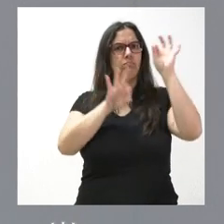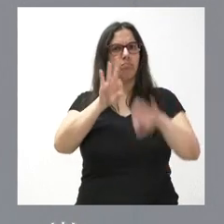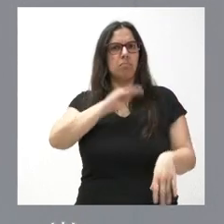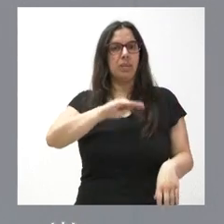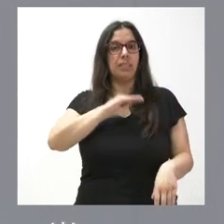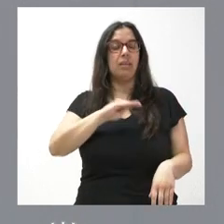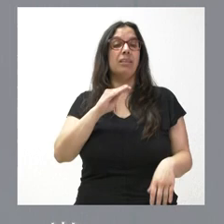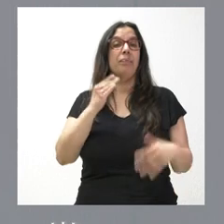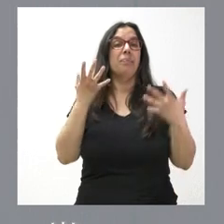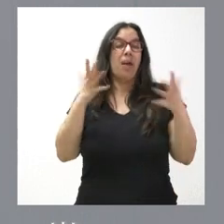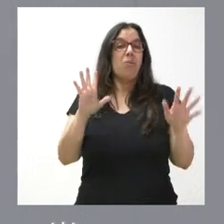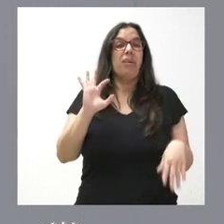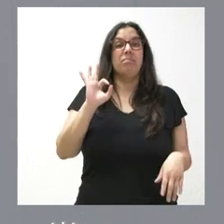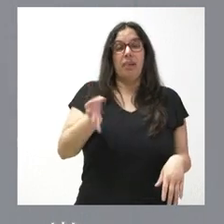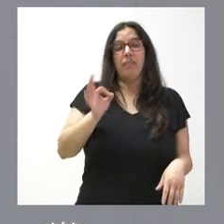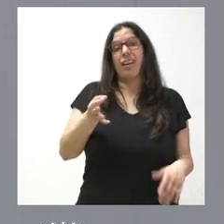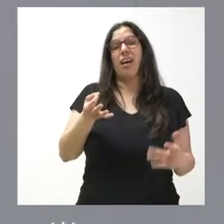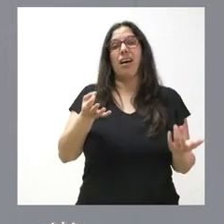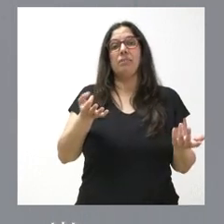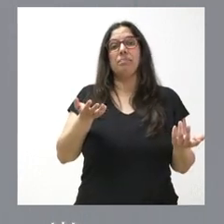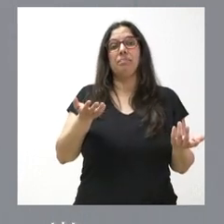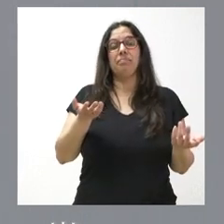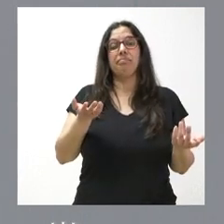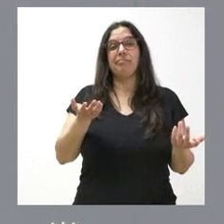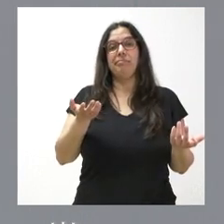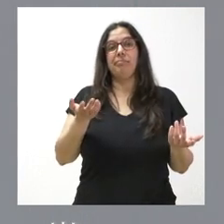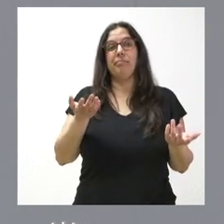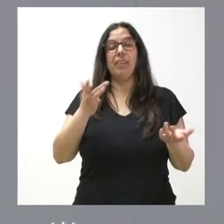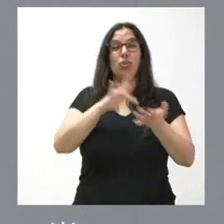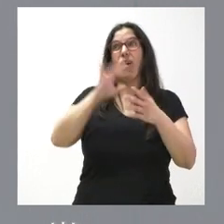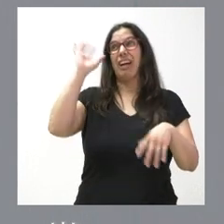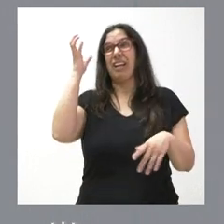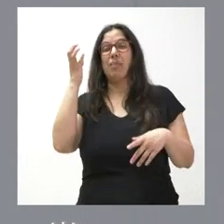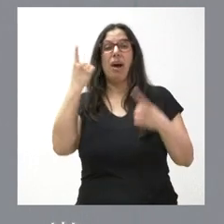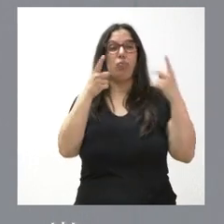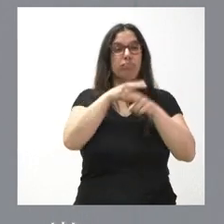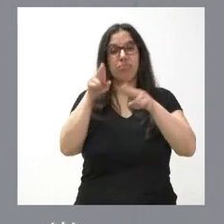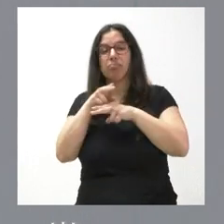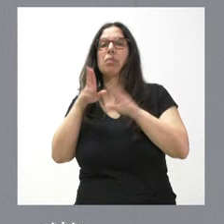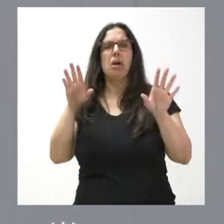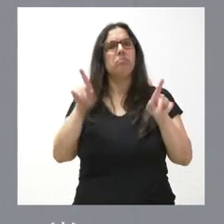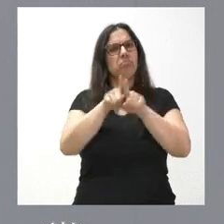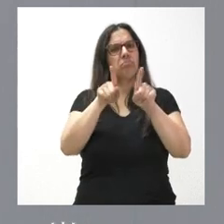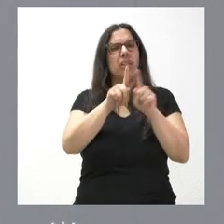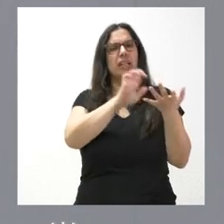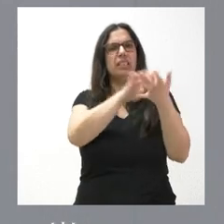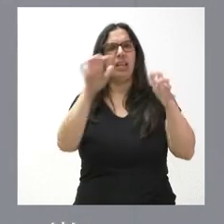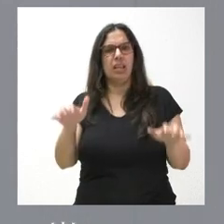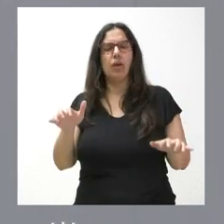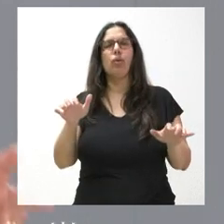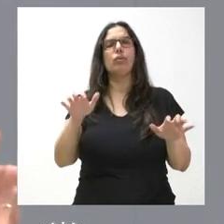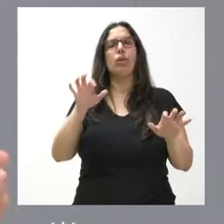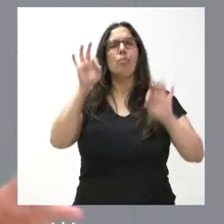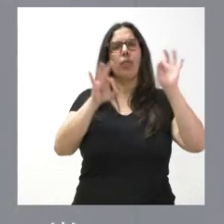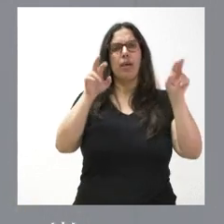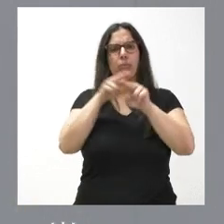se produjeron en el contexto de la climatología, Castilla y León estuvo entre las comunidades autónomas con menor porcentaje de